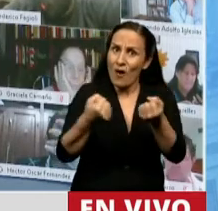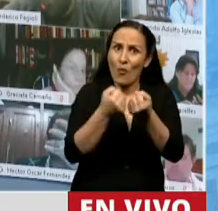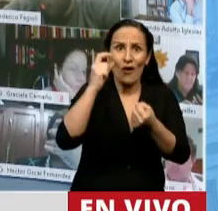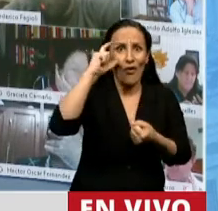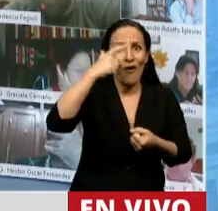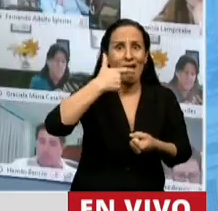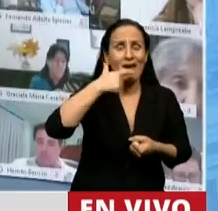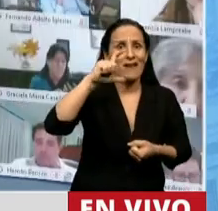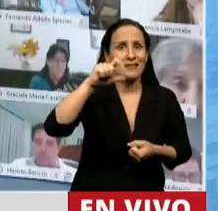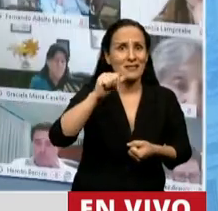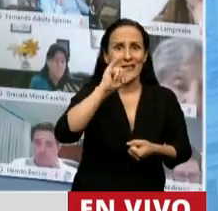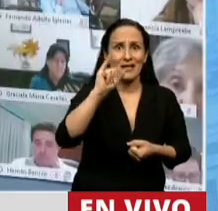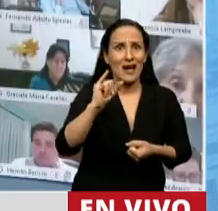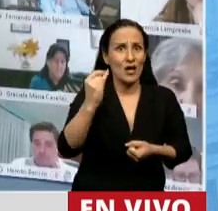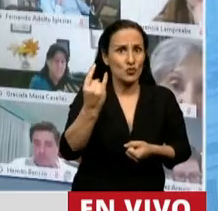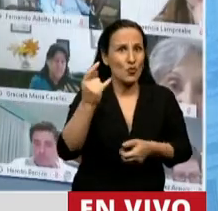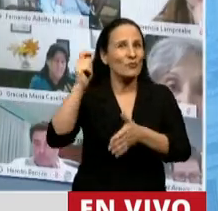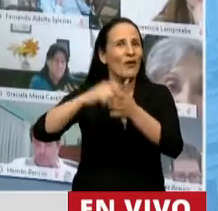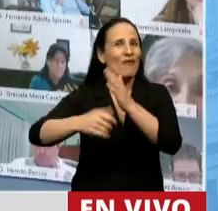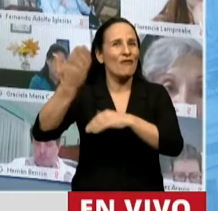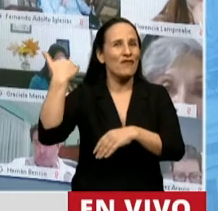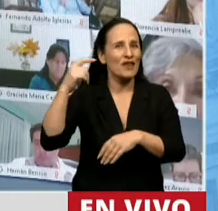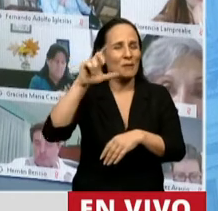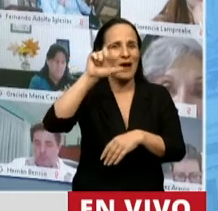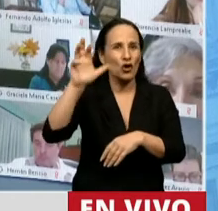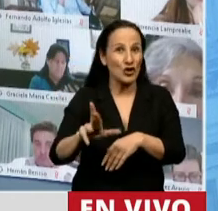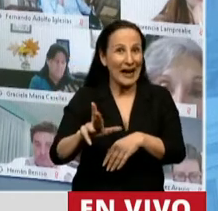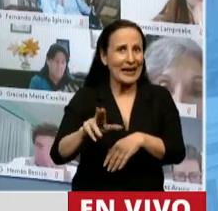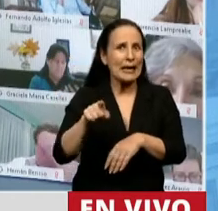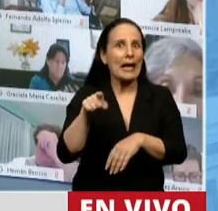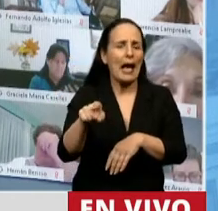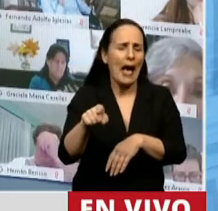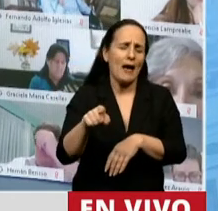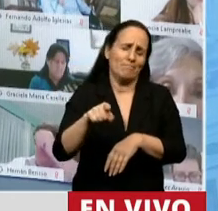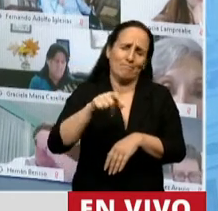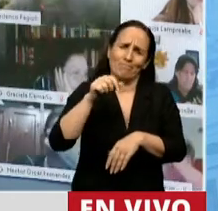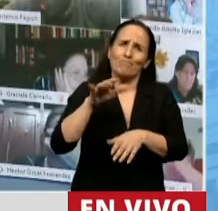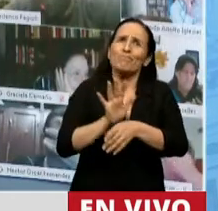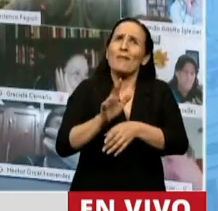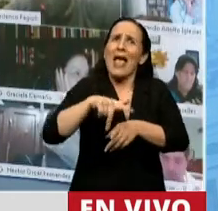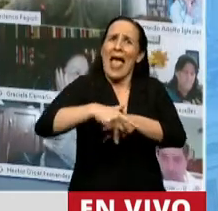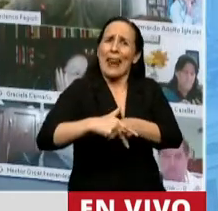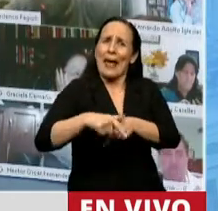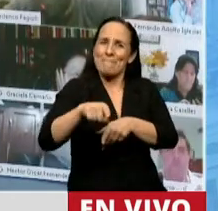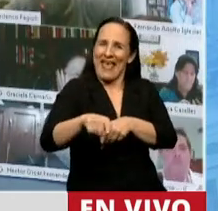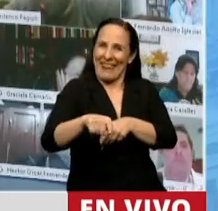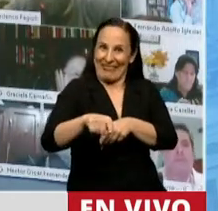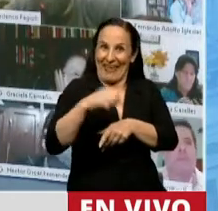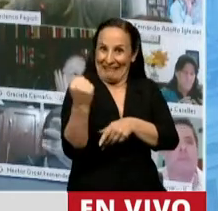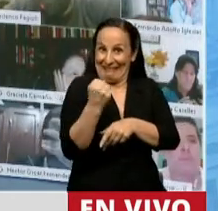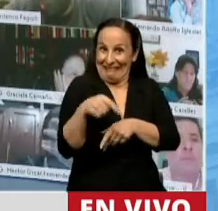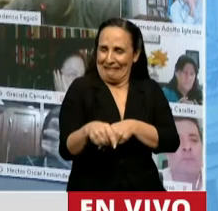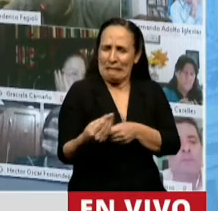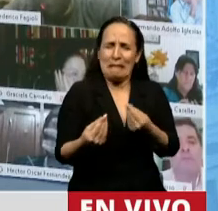firmado en Costa Rica es de aquellas herramientas que para mí se